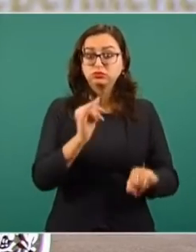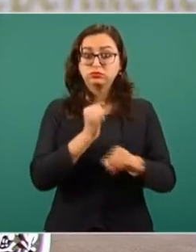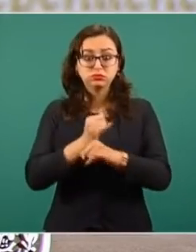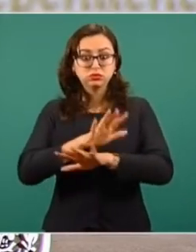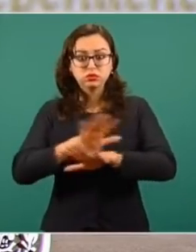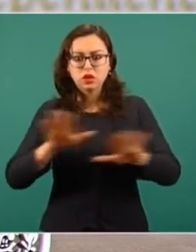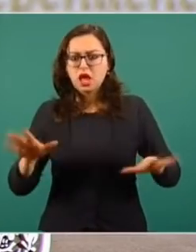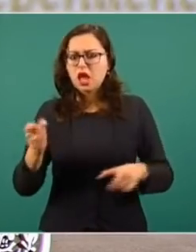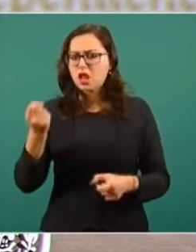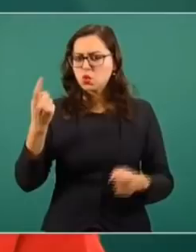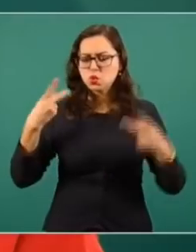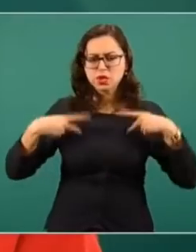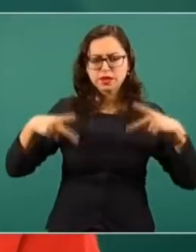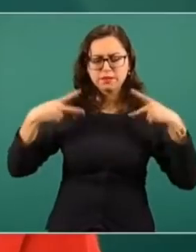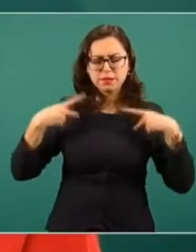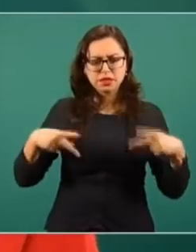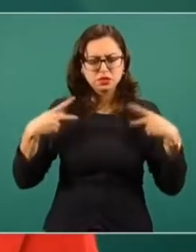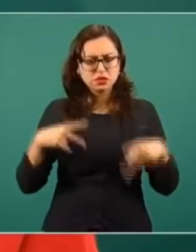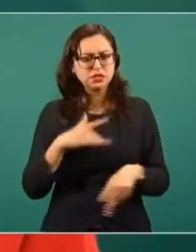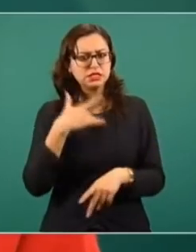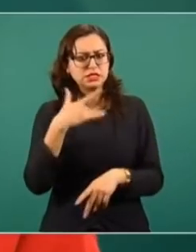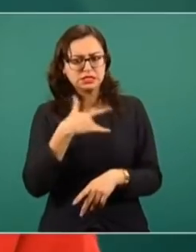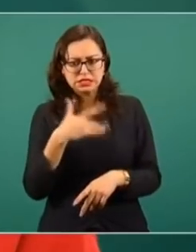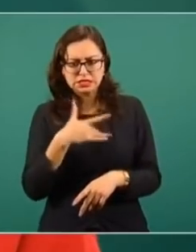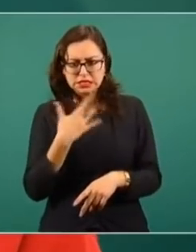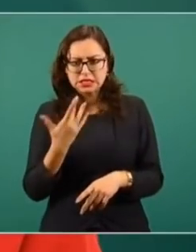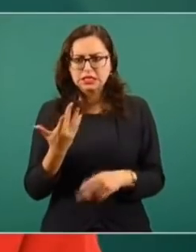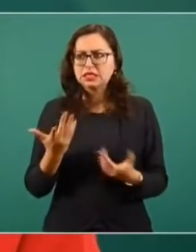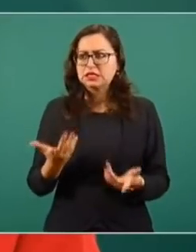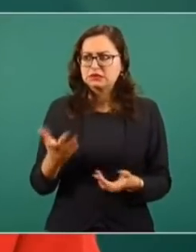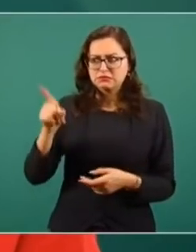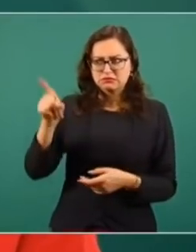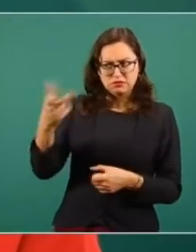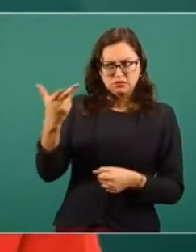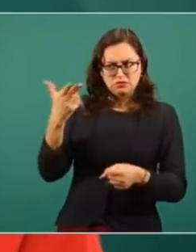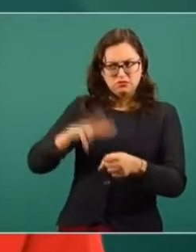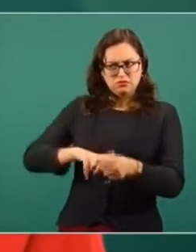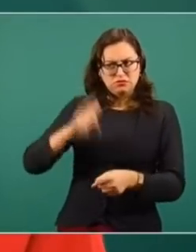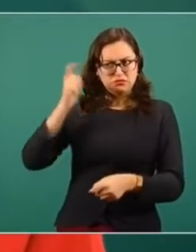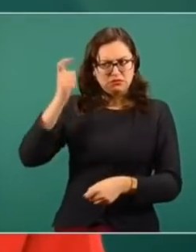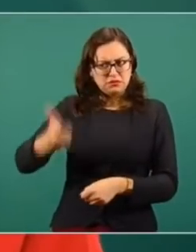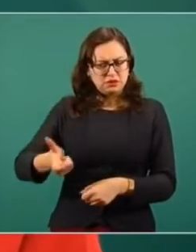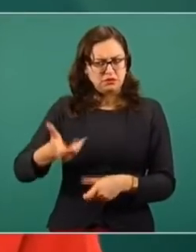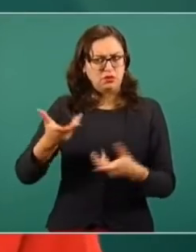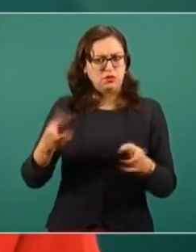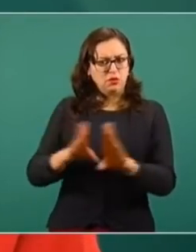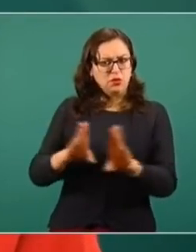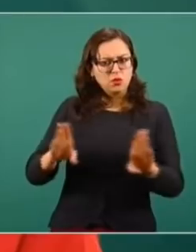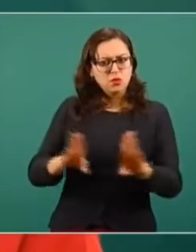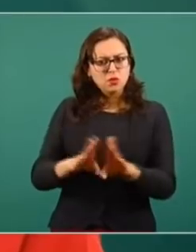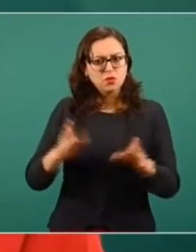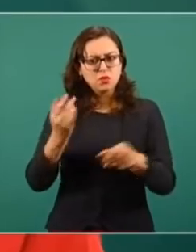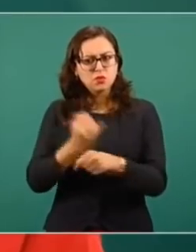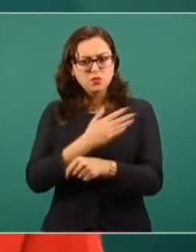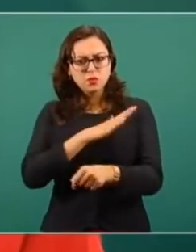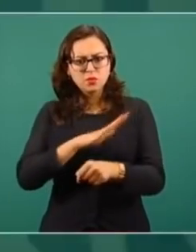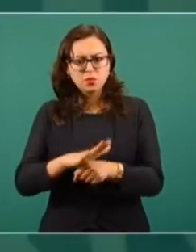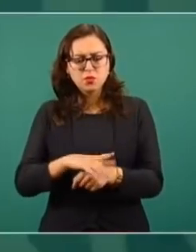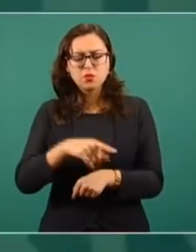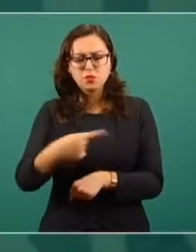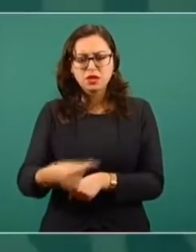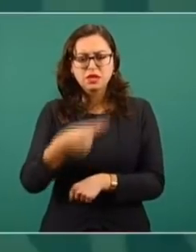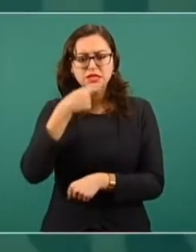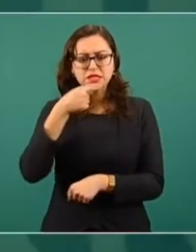pidiendo algún tipo de dinero, de recursos para que se atienda a esta niña con